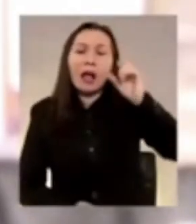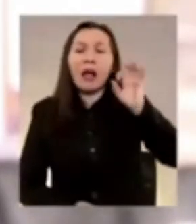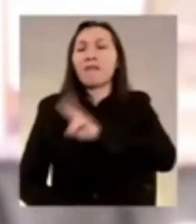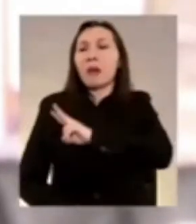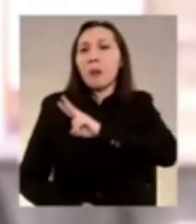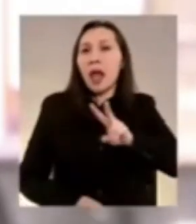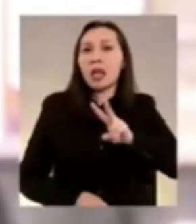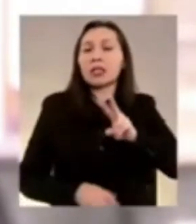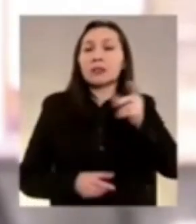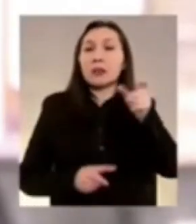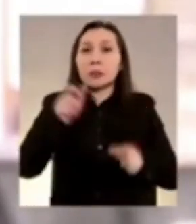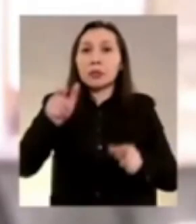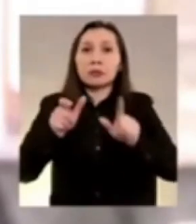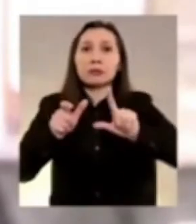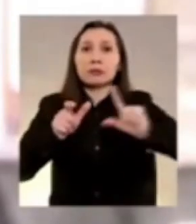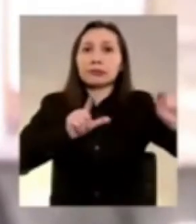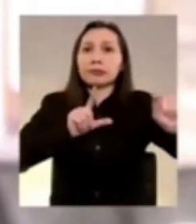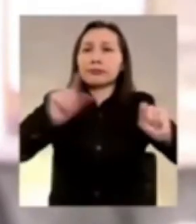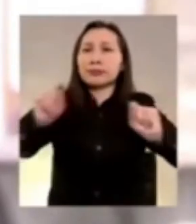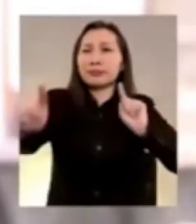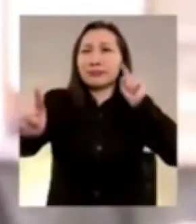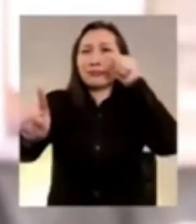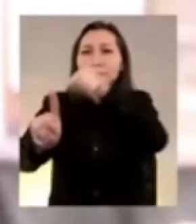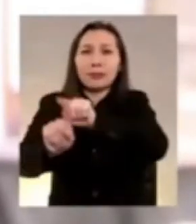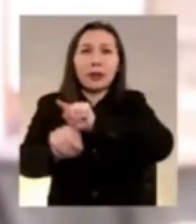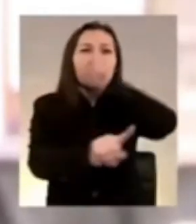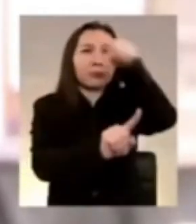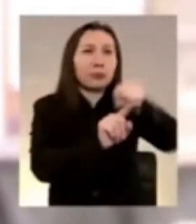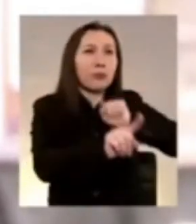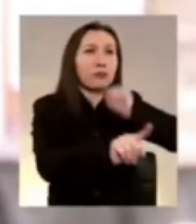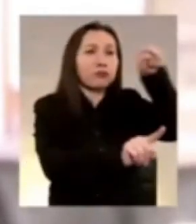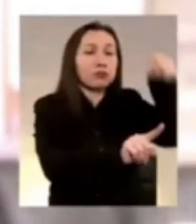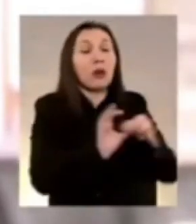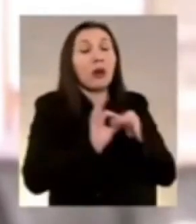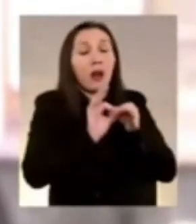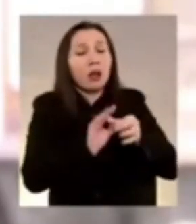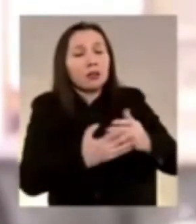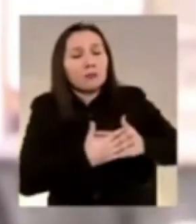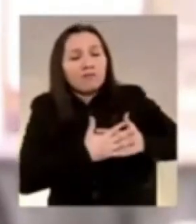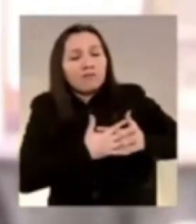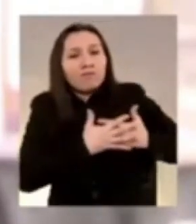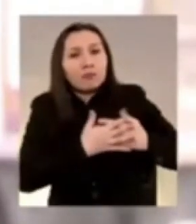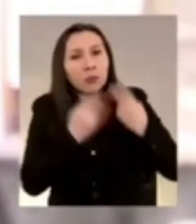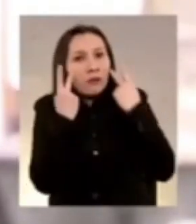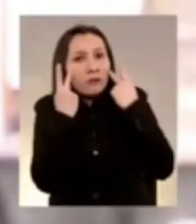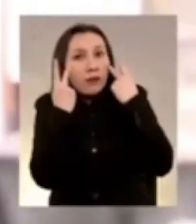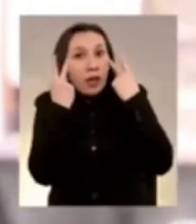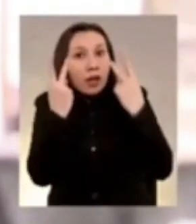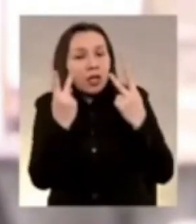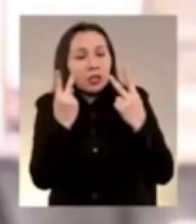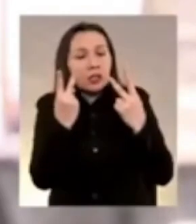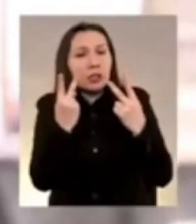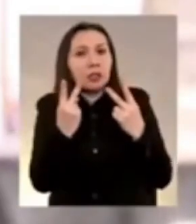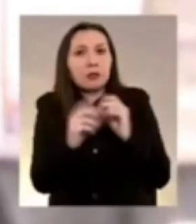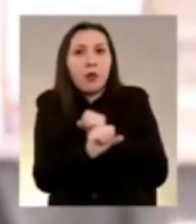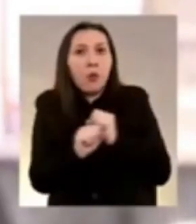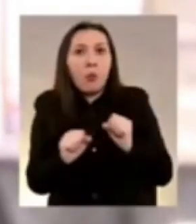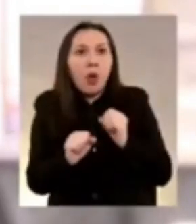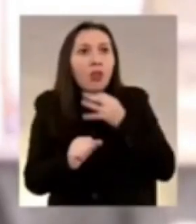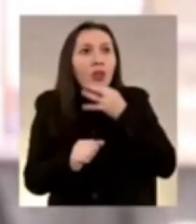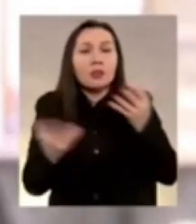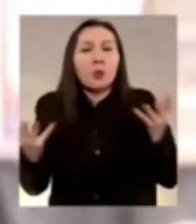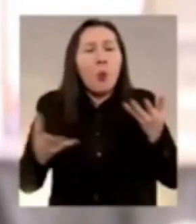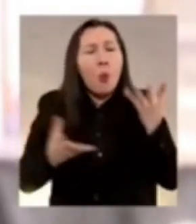que llegaron a esos lugares lejanos gracias a la generosidad y valentía y coraje inestimable